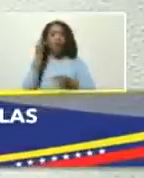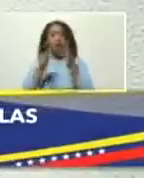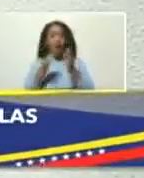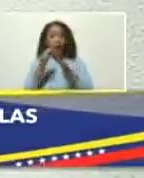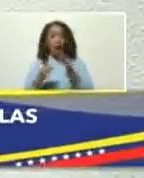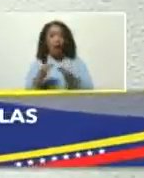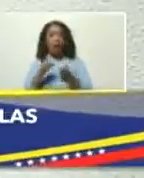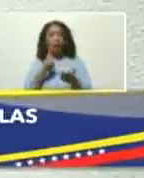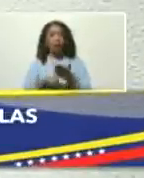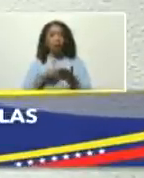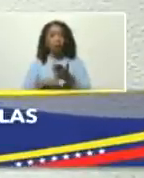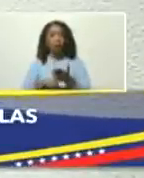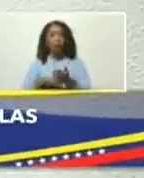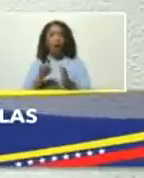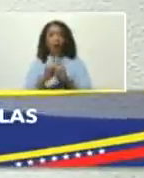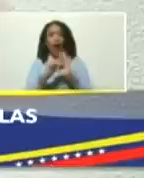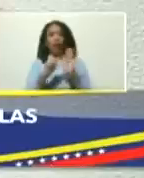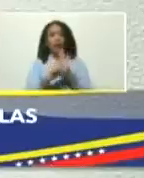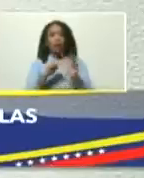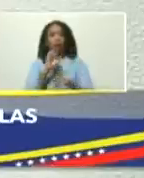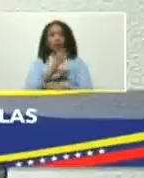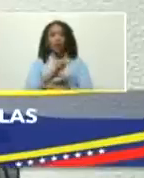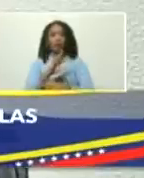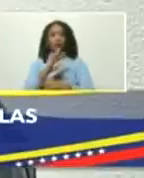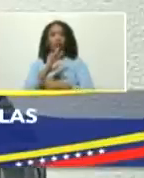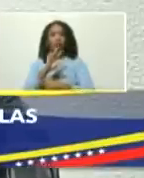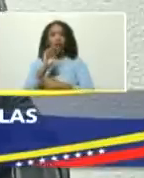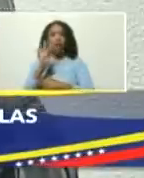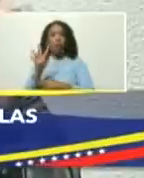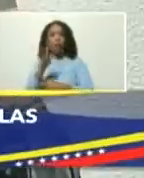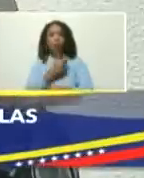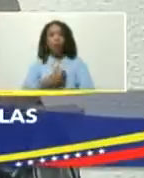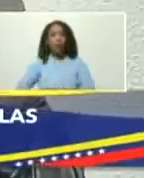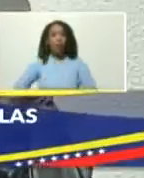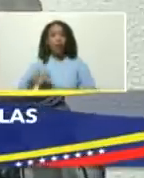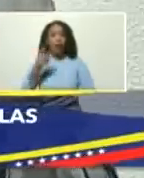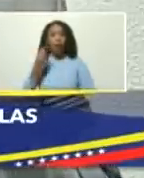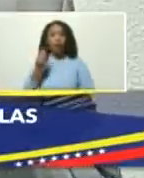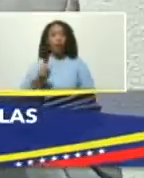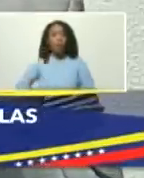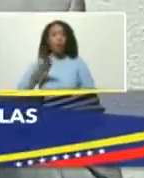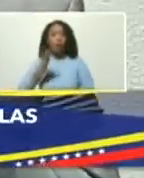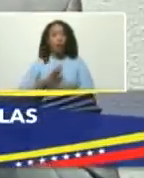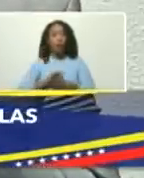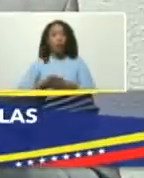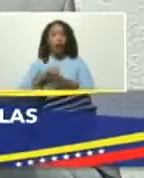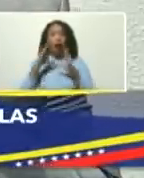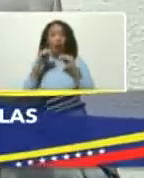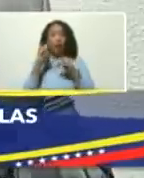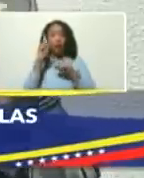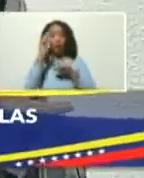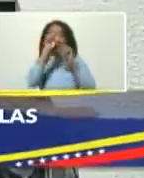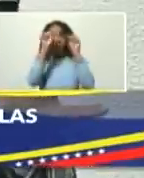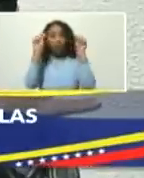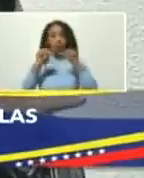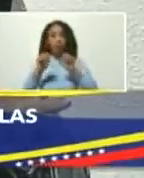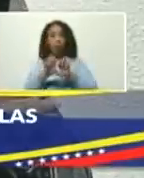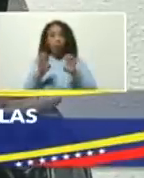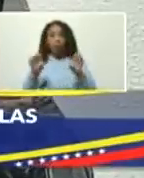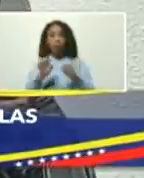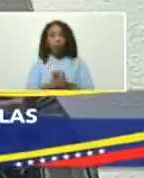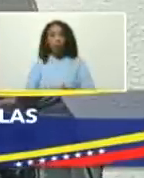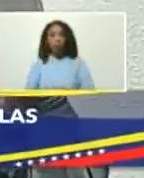tributarias hay un el artículo 34 presidente es muy importante porque habla de un sistema educativo